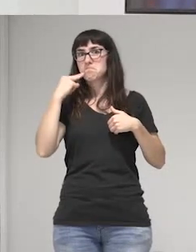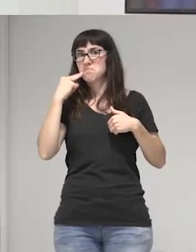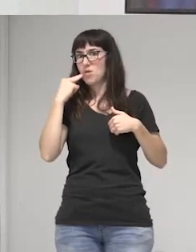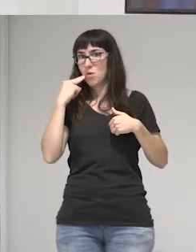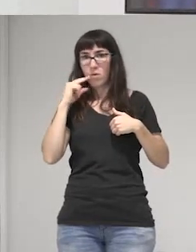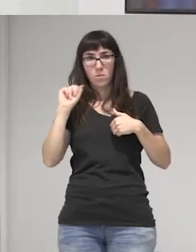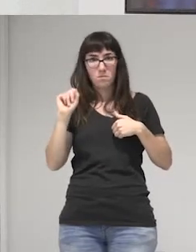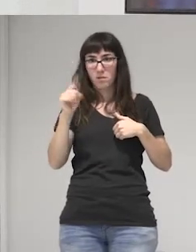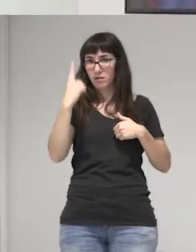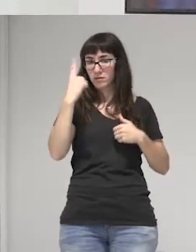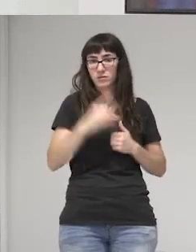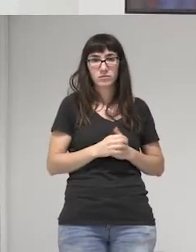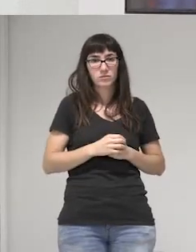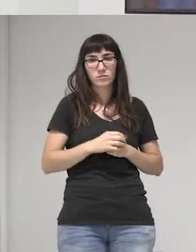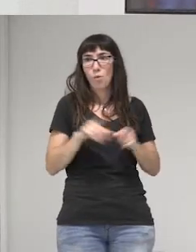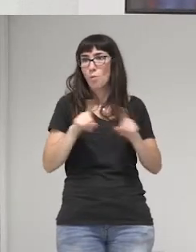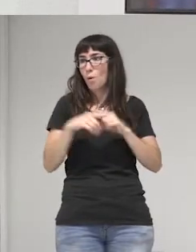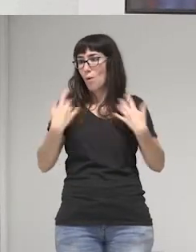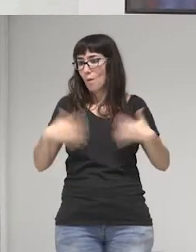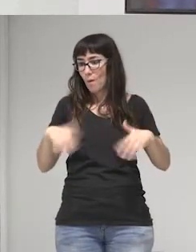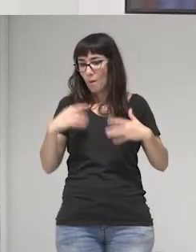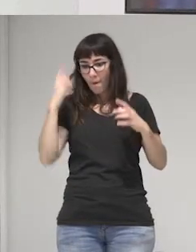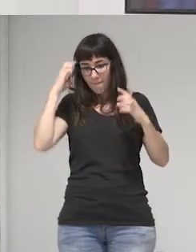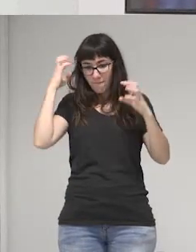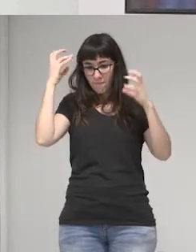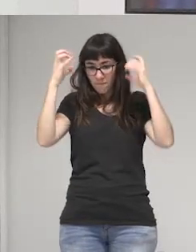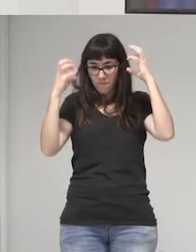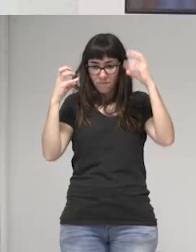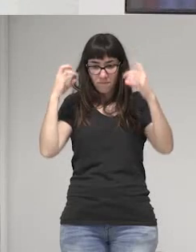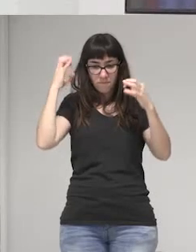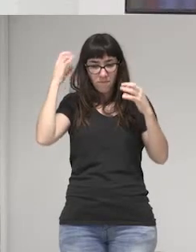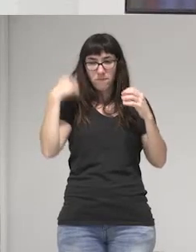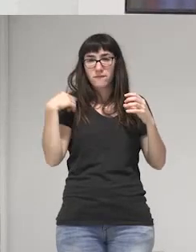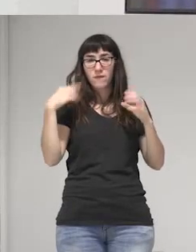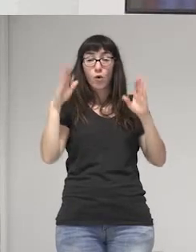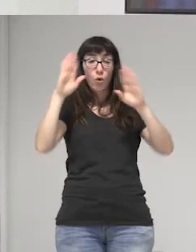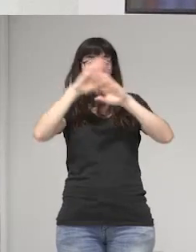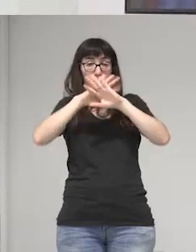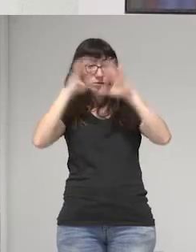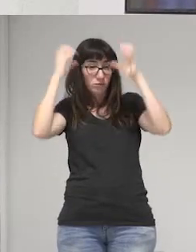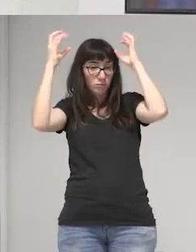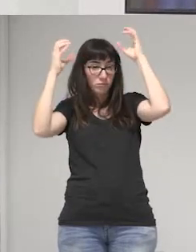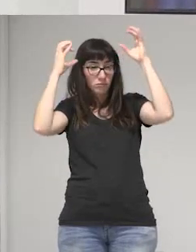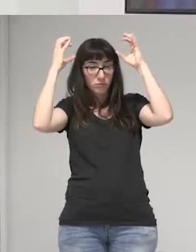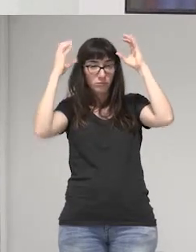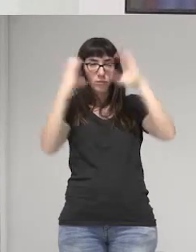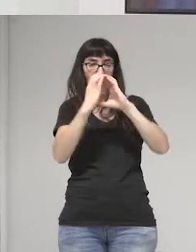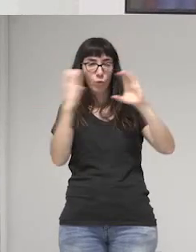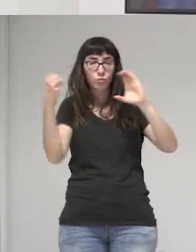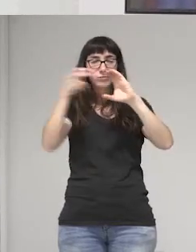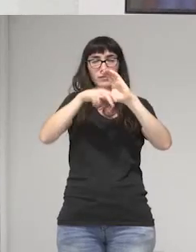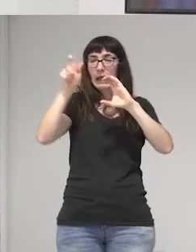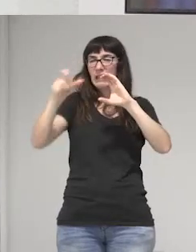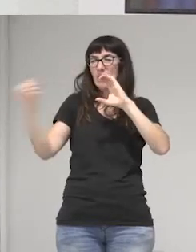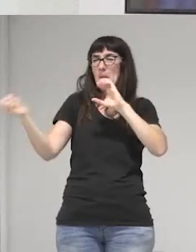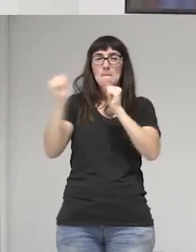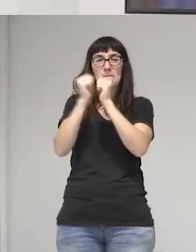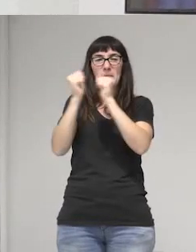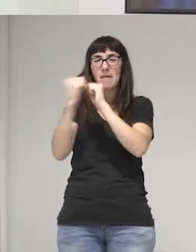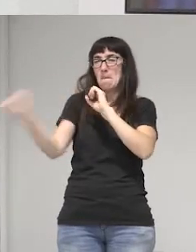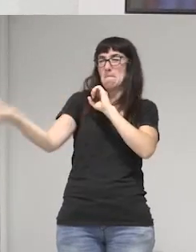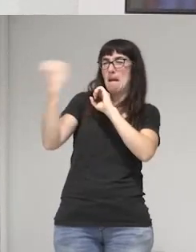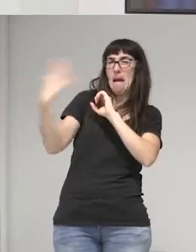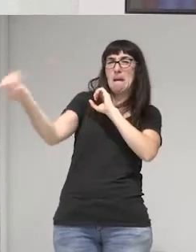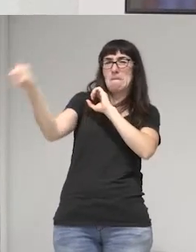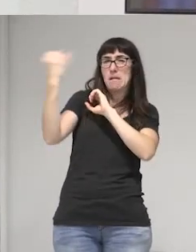una pesadilla permanente era que yo iba en un bus y la gente me apedreaba. Esa era una pesadilla permanente que yo